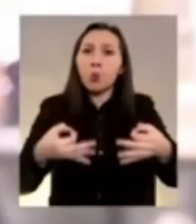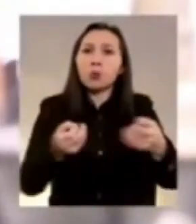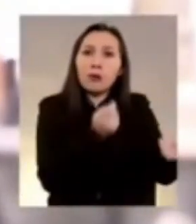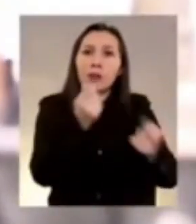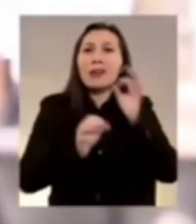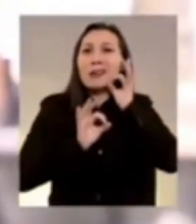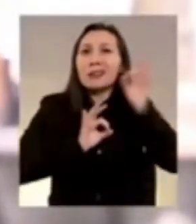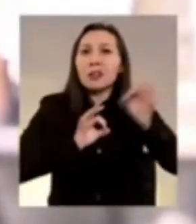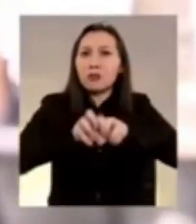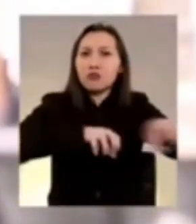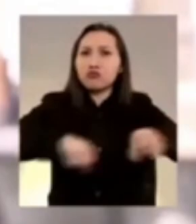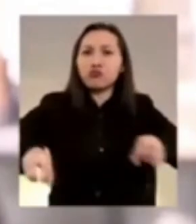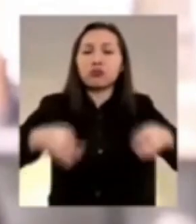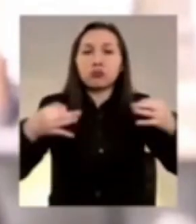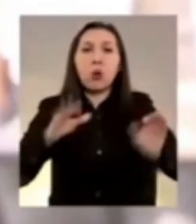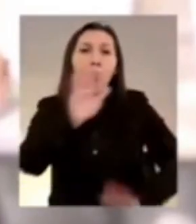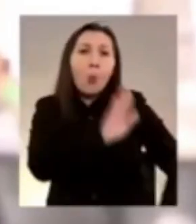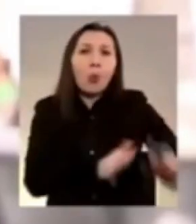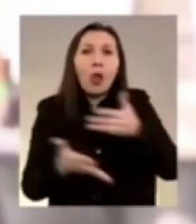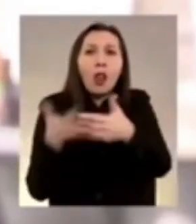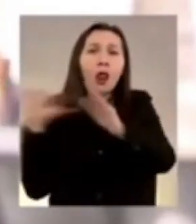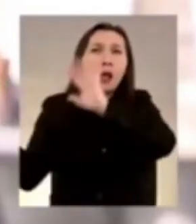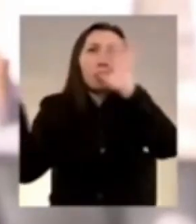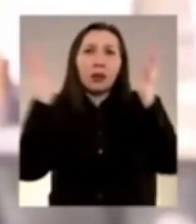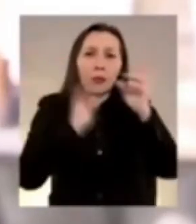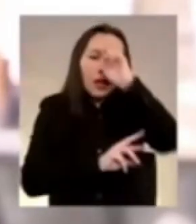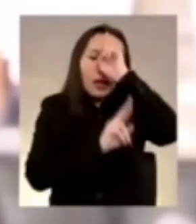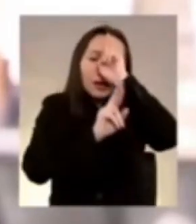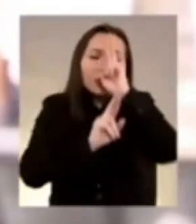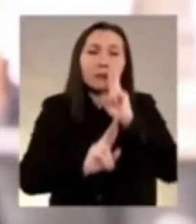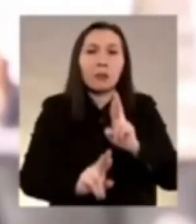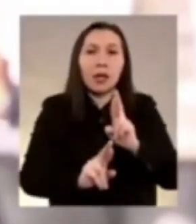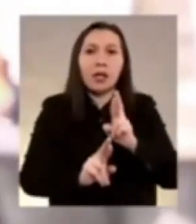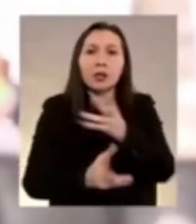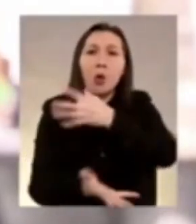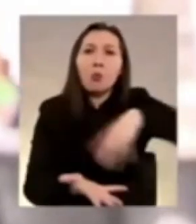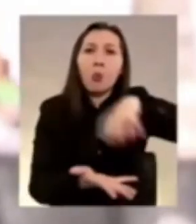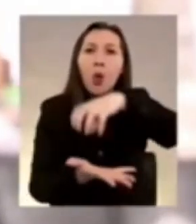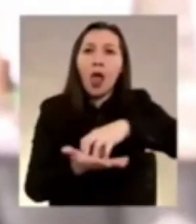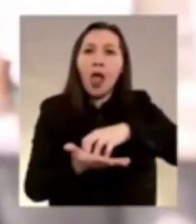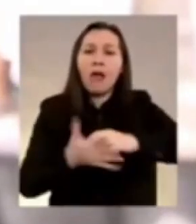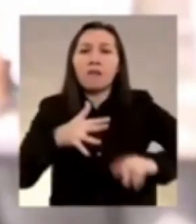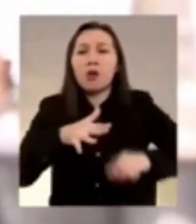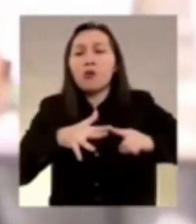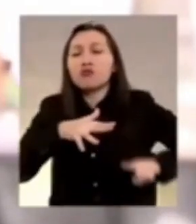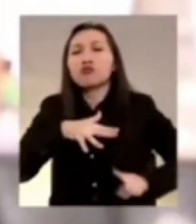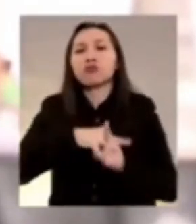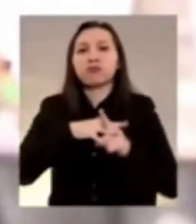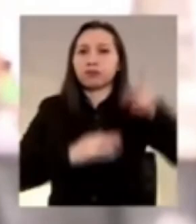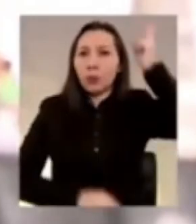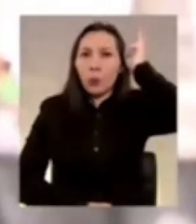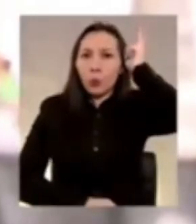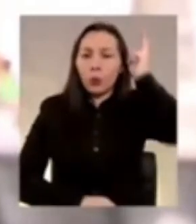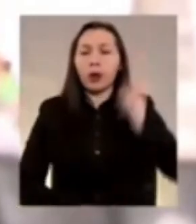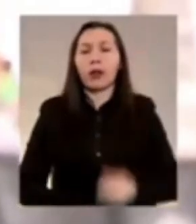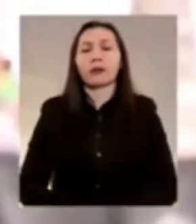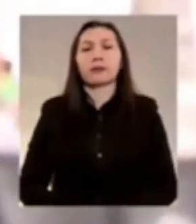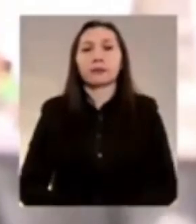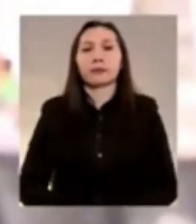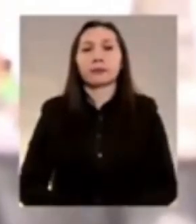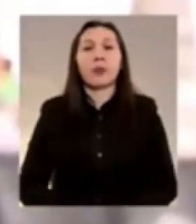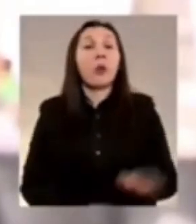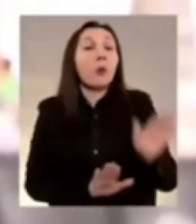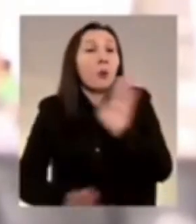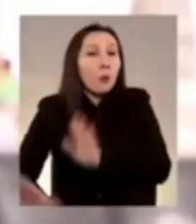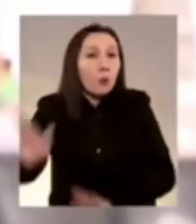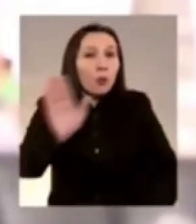riqueza, del cuidado del medio ambiente, del respeto a nuestros pueblos originarios, del